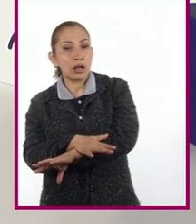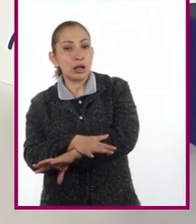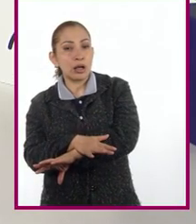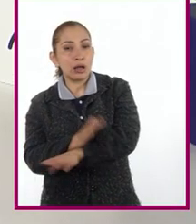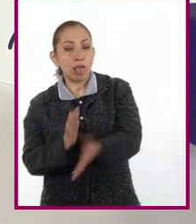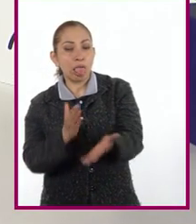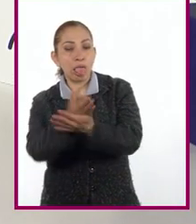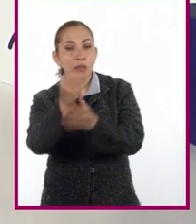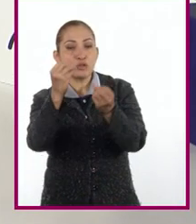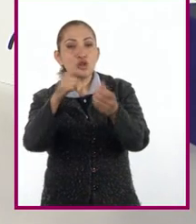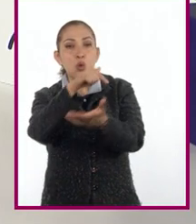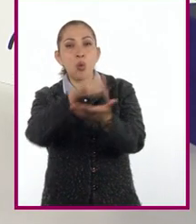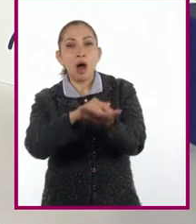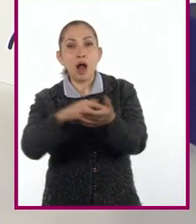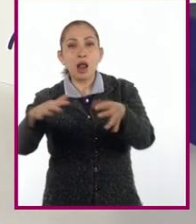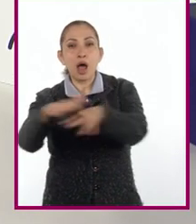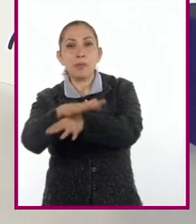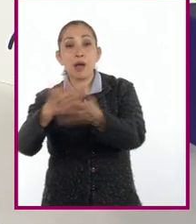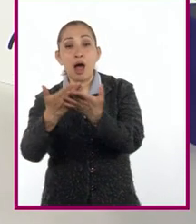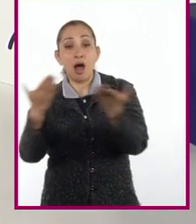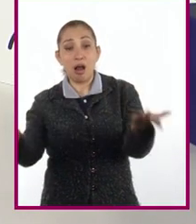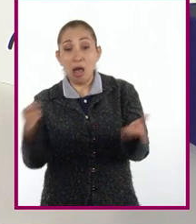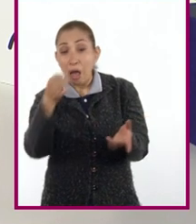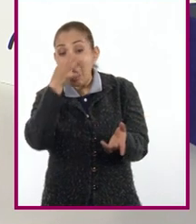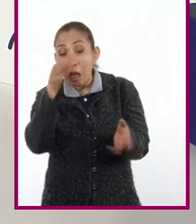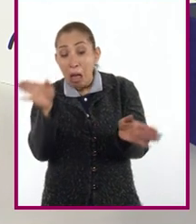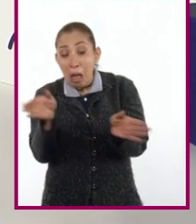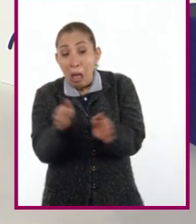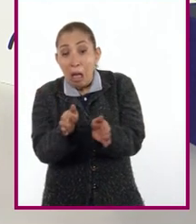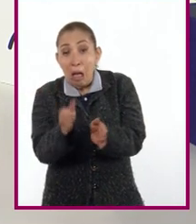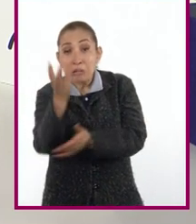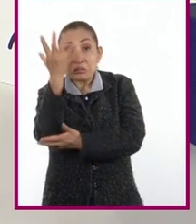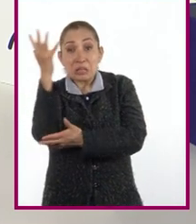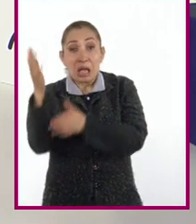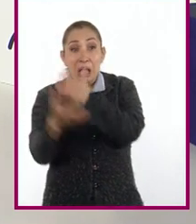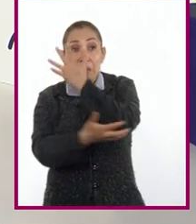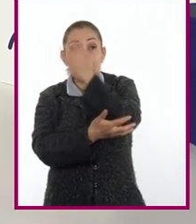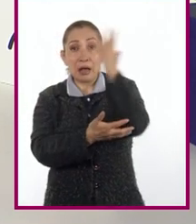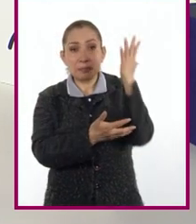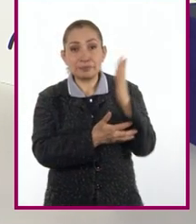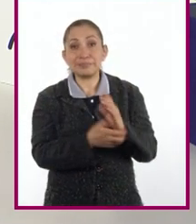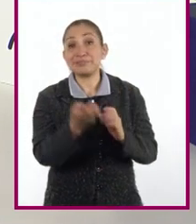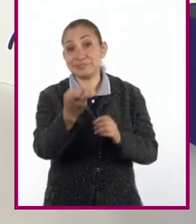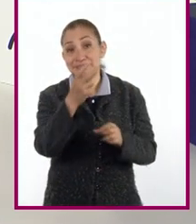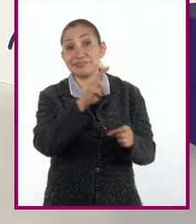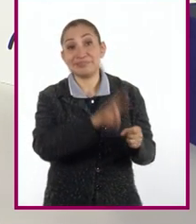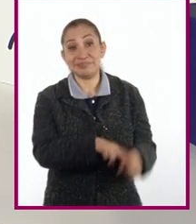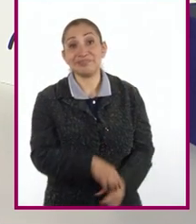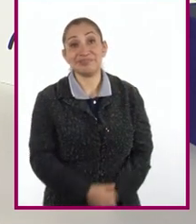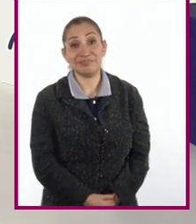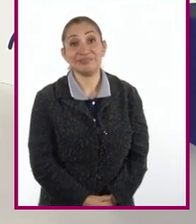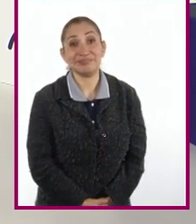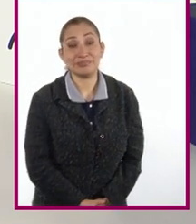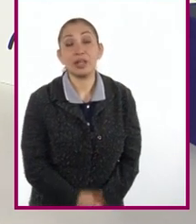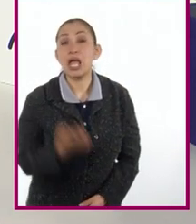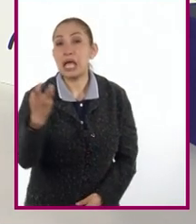Intervenimos tanto en el espacio, que ahora ya nos queda muy poca selva. Eso es normal. Con este ejemplo,